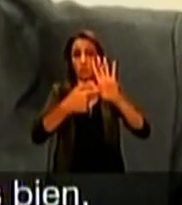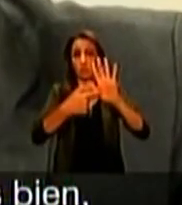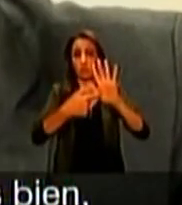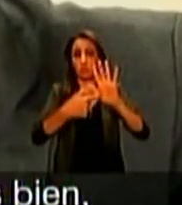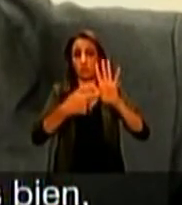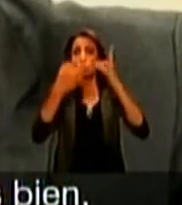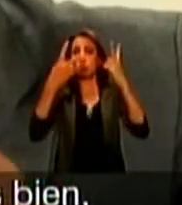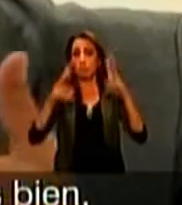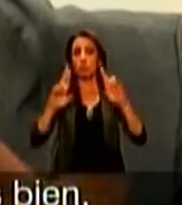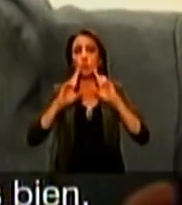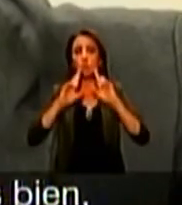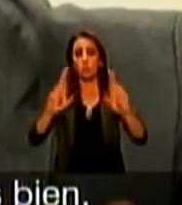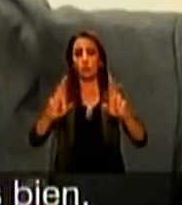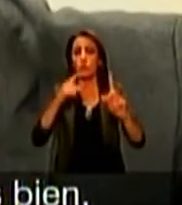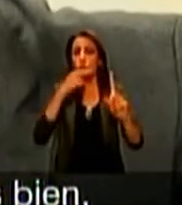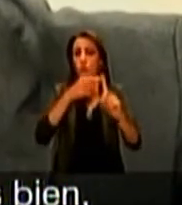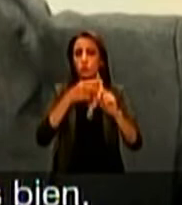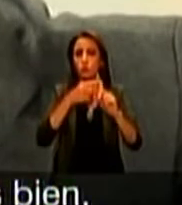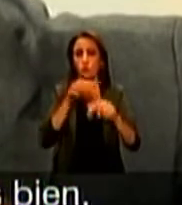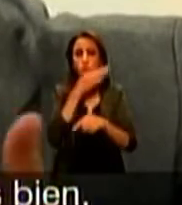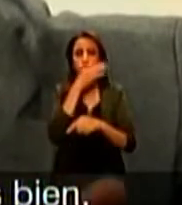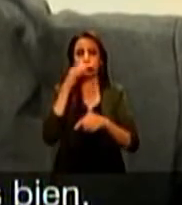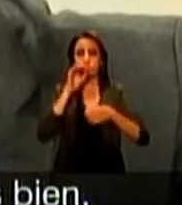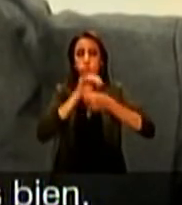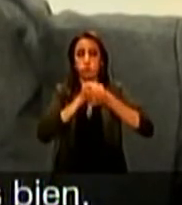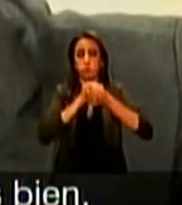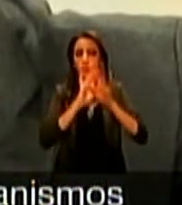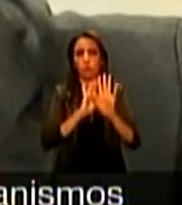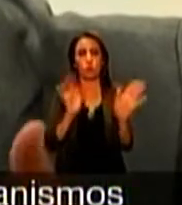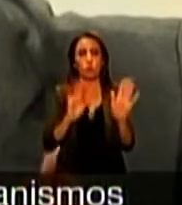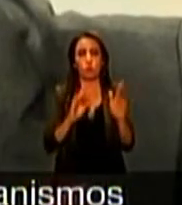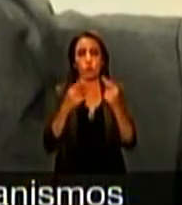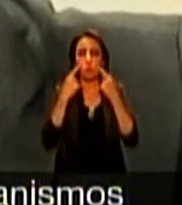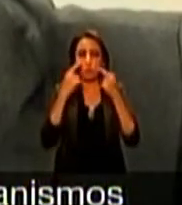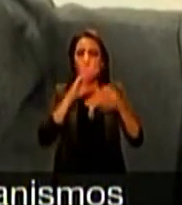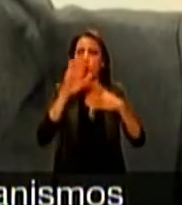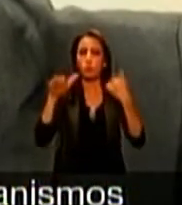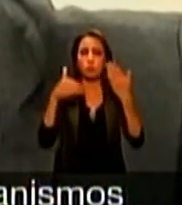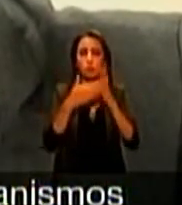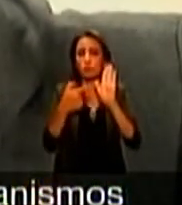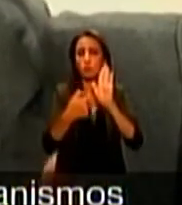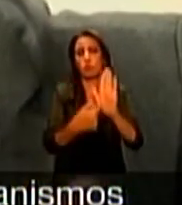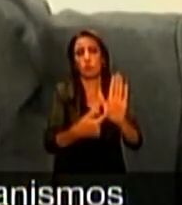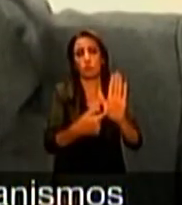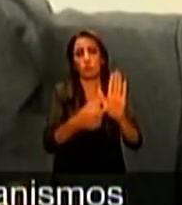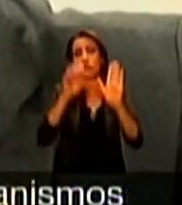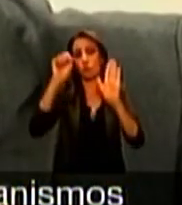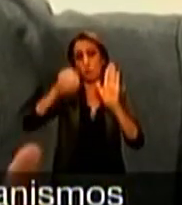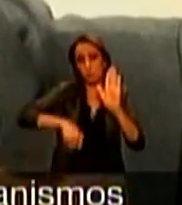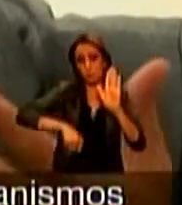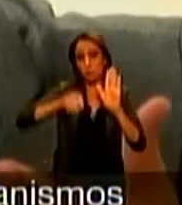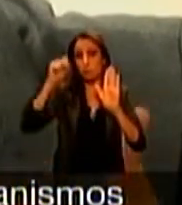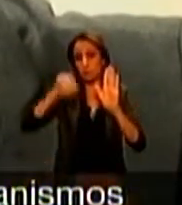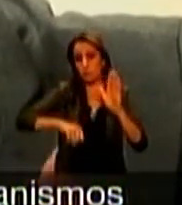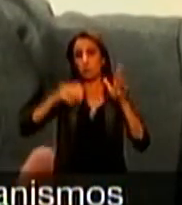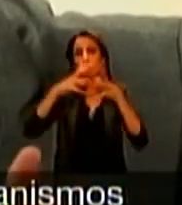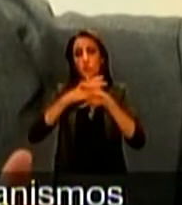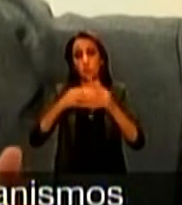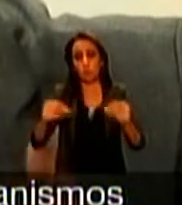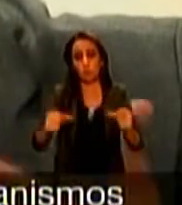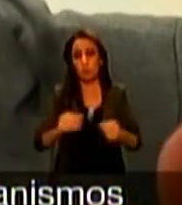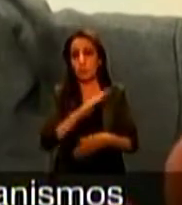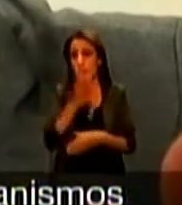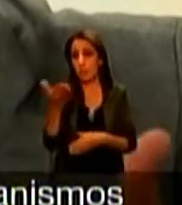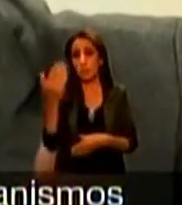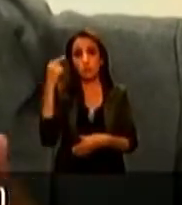queremos hacer las cosas bien, sin ocultar absolutamente nada de nadie y dejando la posibilidad de que organismos que tienen